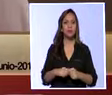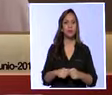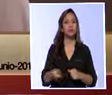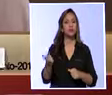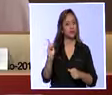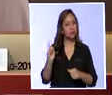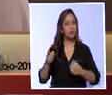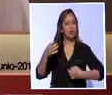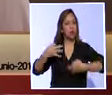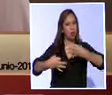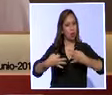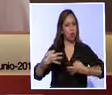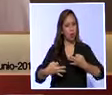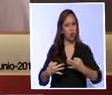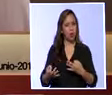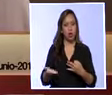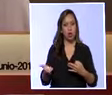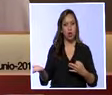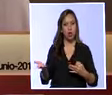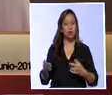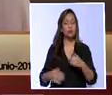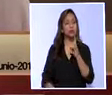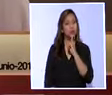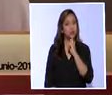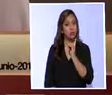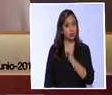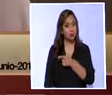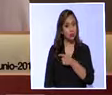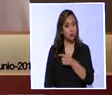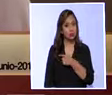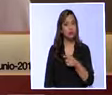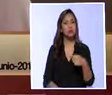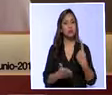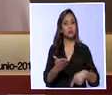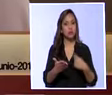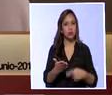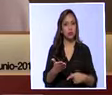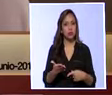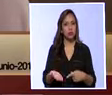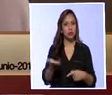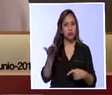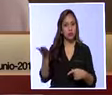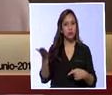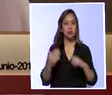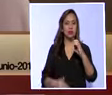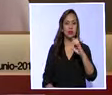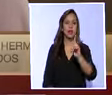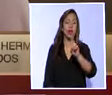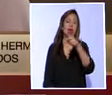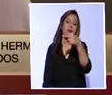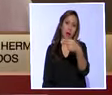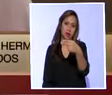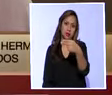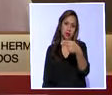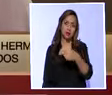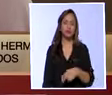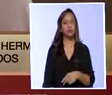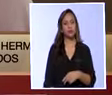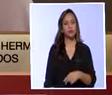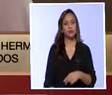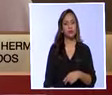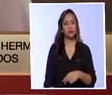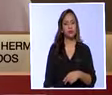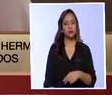sea juzgada esta política inhumana de Estados Unidos en el seno de la CIDH, en el seno del sistema